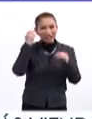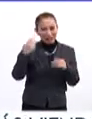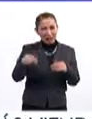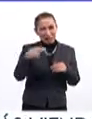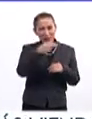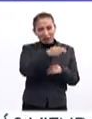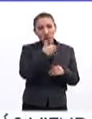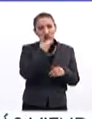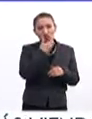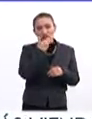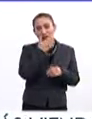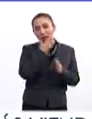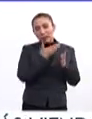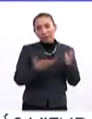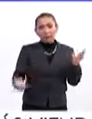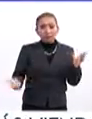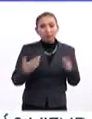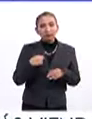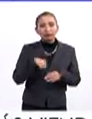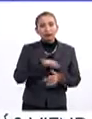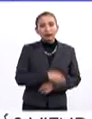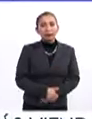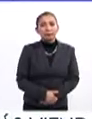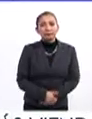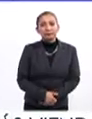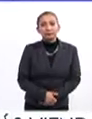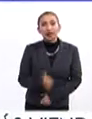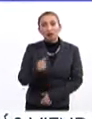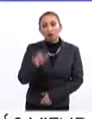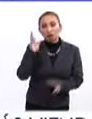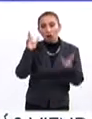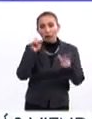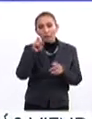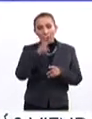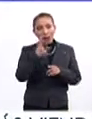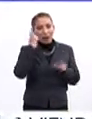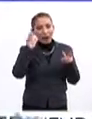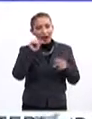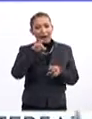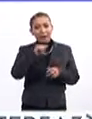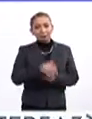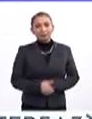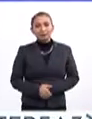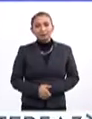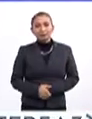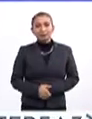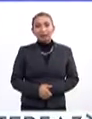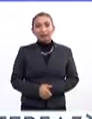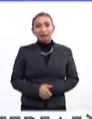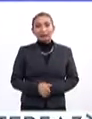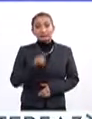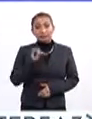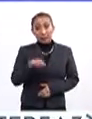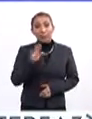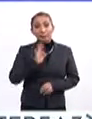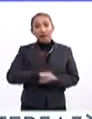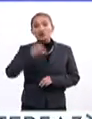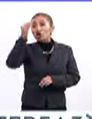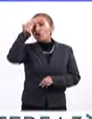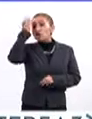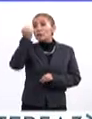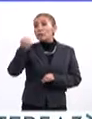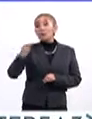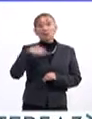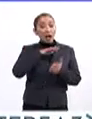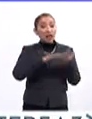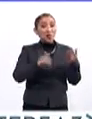tradición y tiempo que ha estado con nosotros. Así es. Hola, Omar. Bienvenido. Buenas tardes. Pues sí, es más conocida que